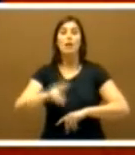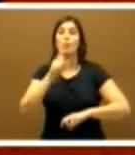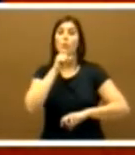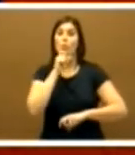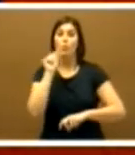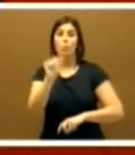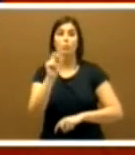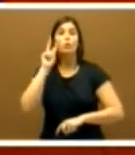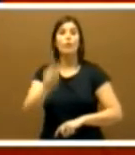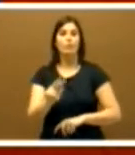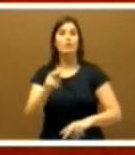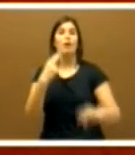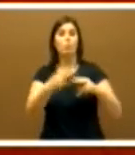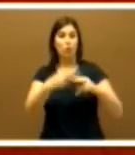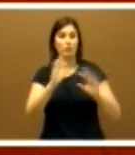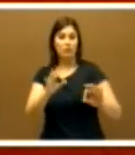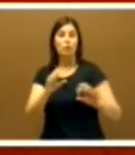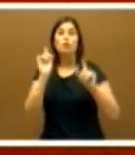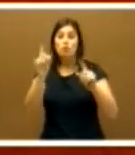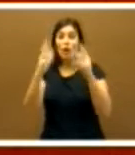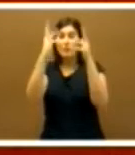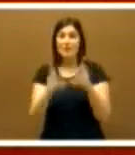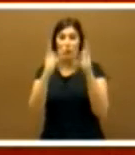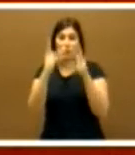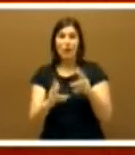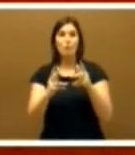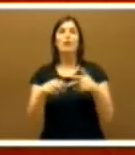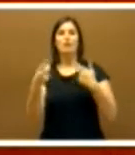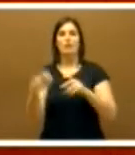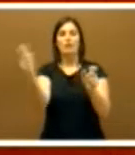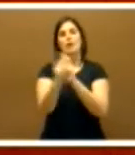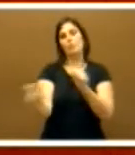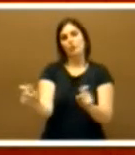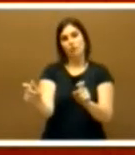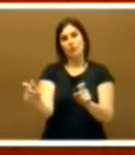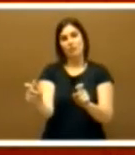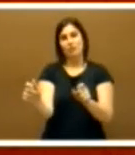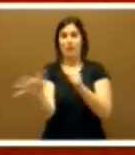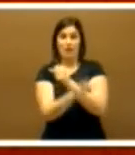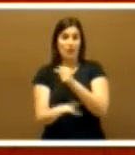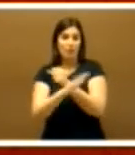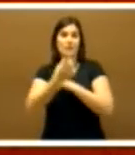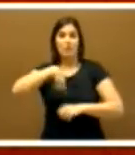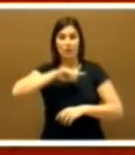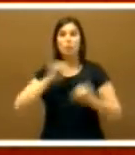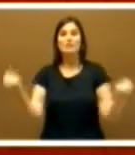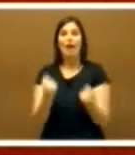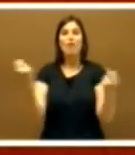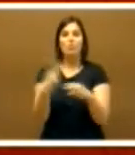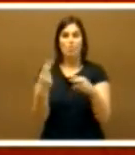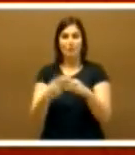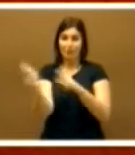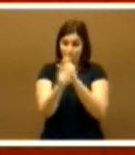un punto de vista puramente contable, las personas, la base de nuestra acción política,